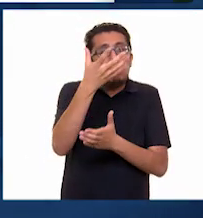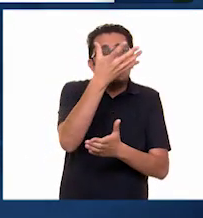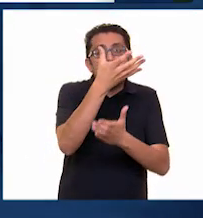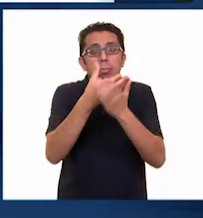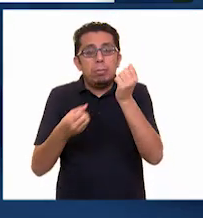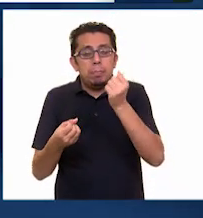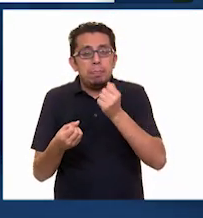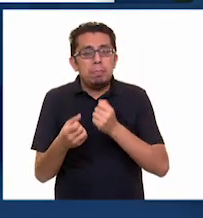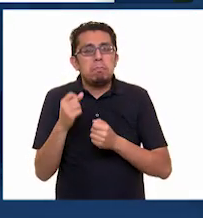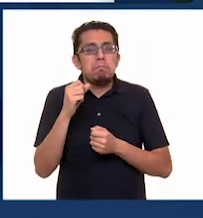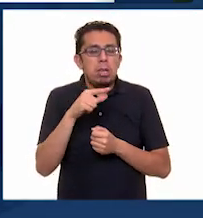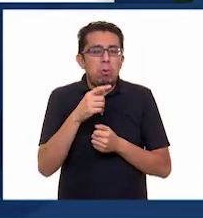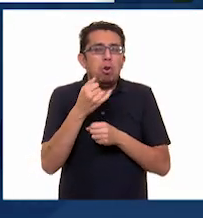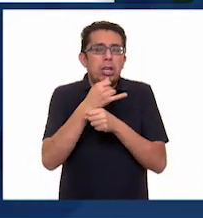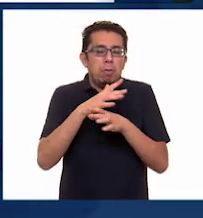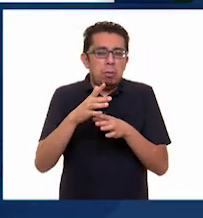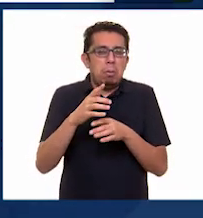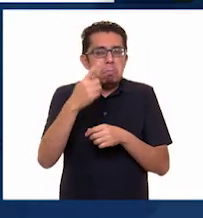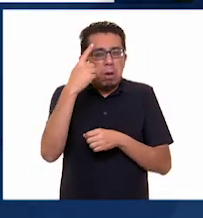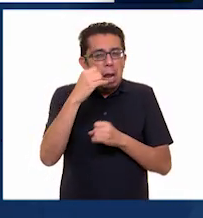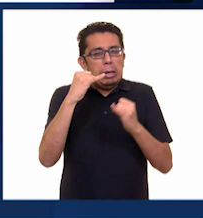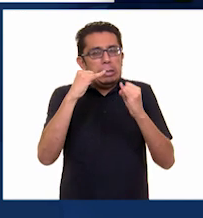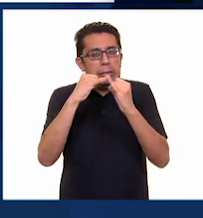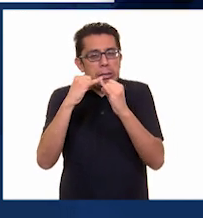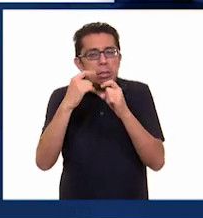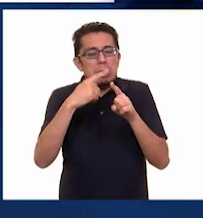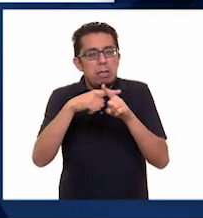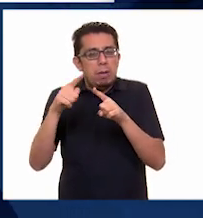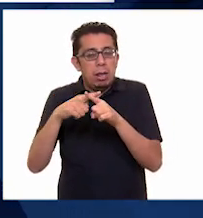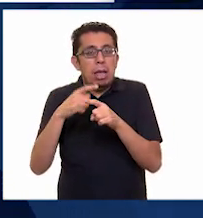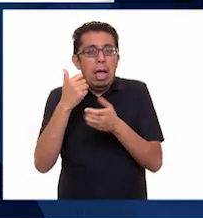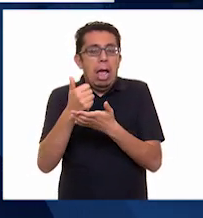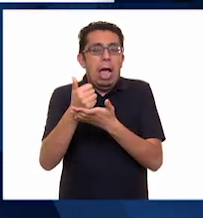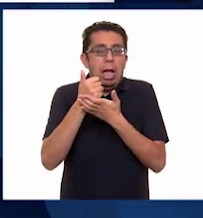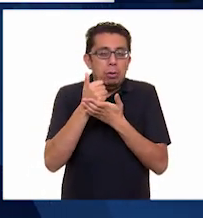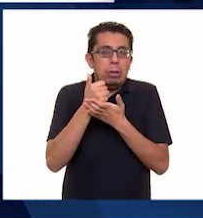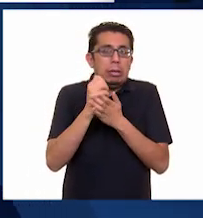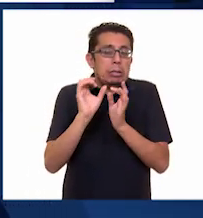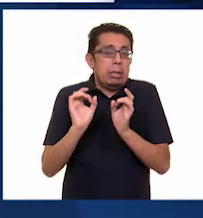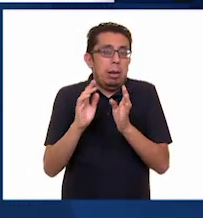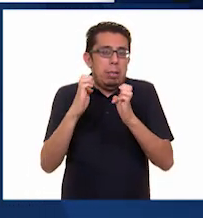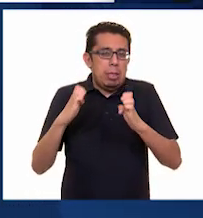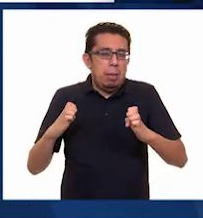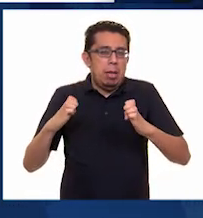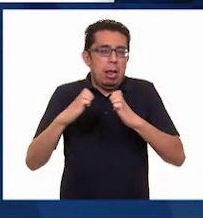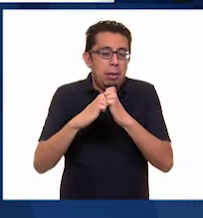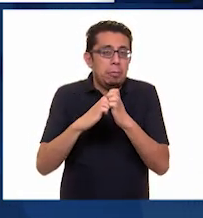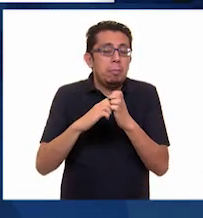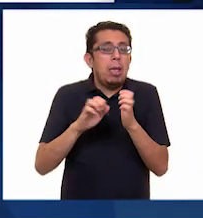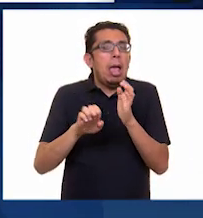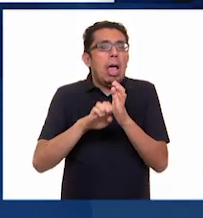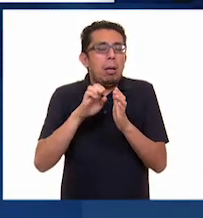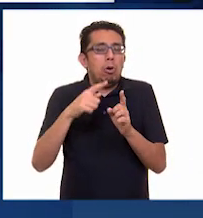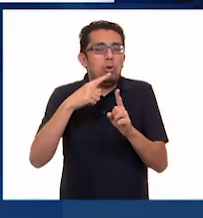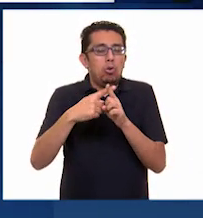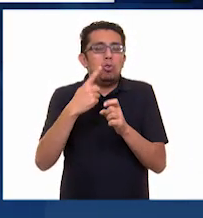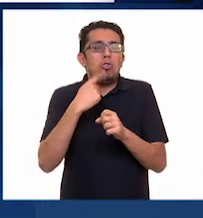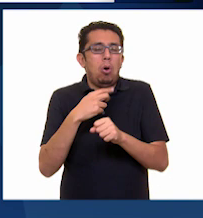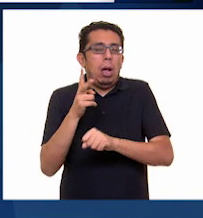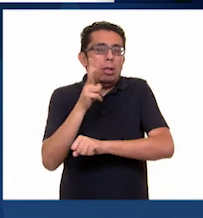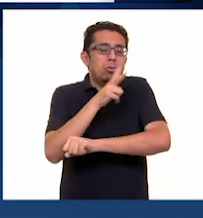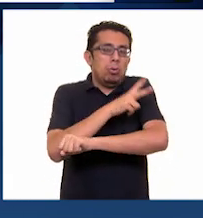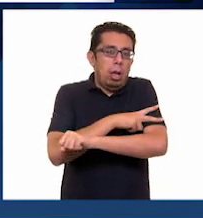que pueden brindar ayuda en caso de una emergencia, como protección civil, la Cruz Roja y los